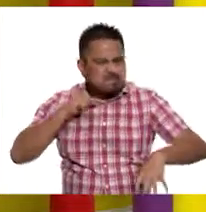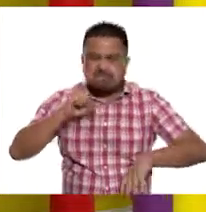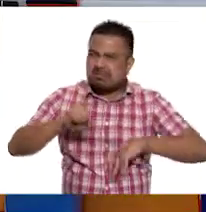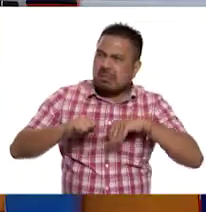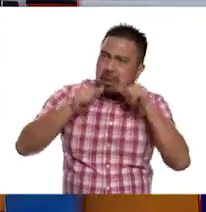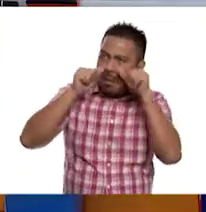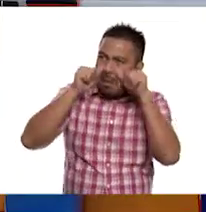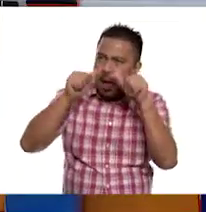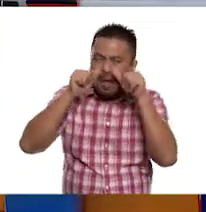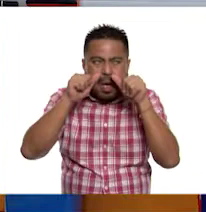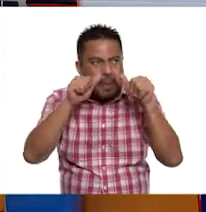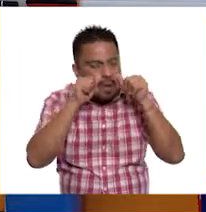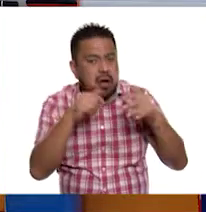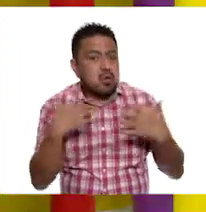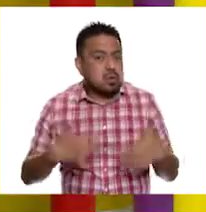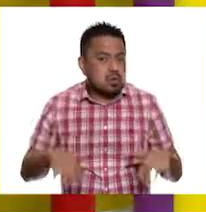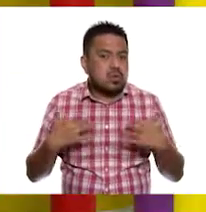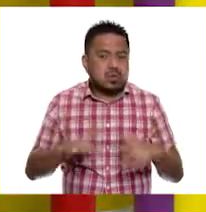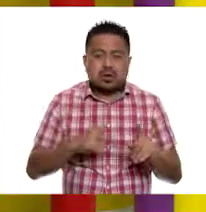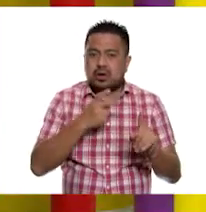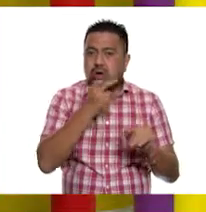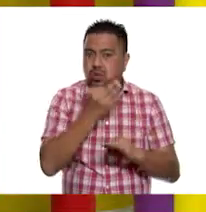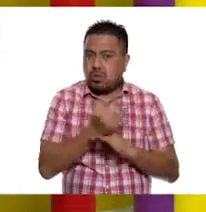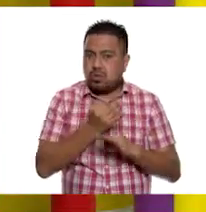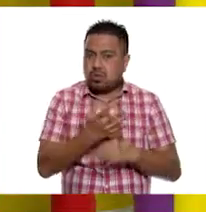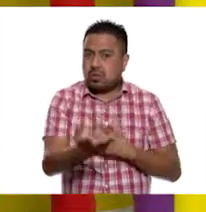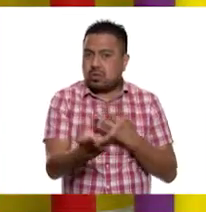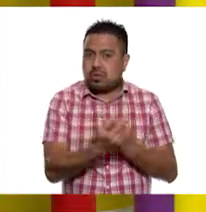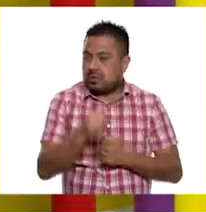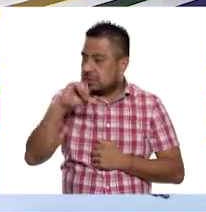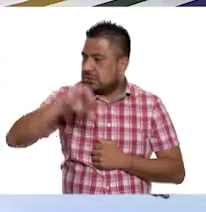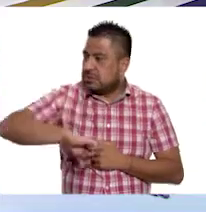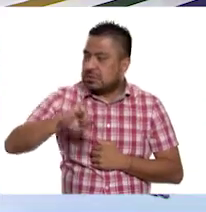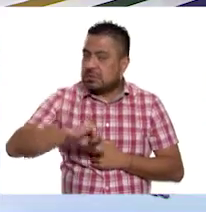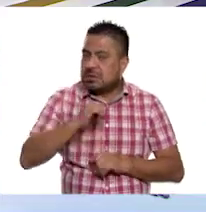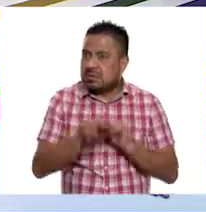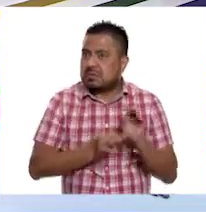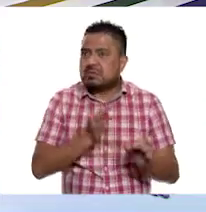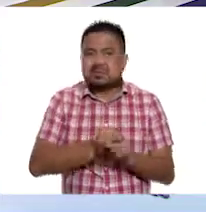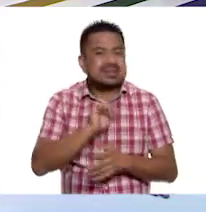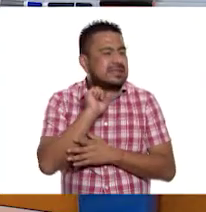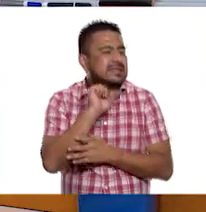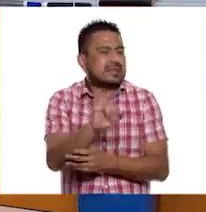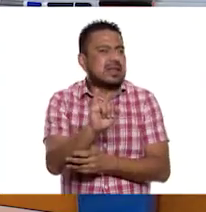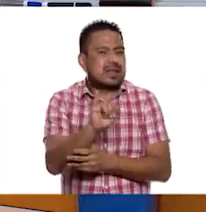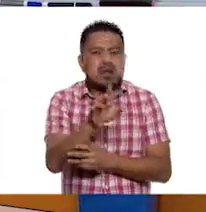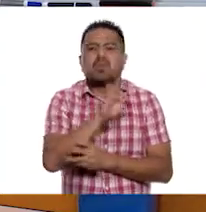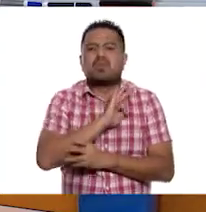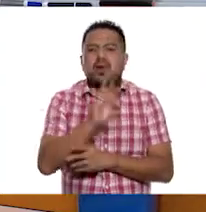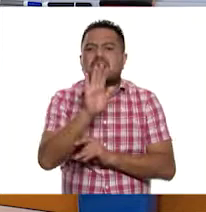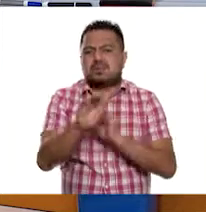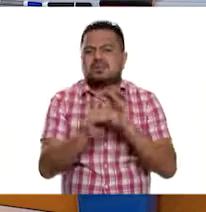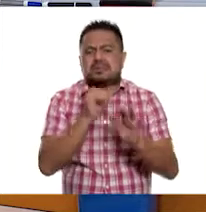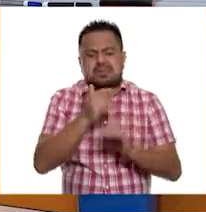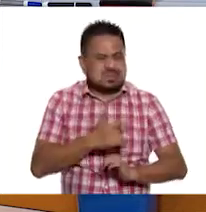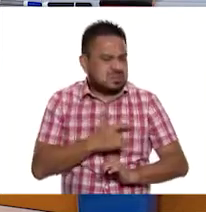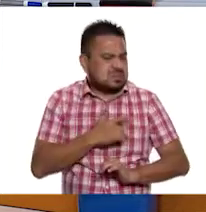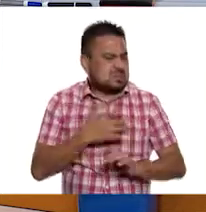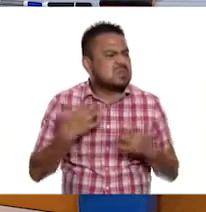y la tenacidad, aquí estamos, ¿verdad? Así es, y entonces pueden enviarnos su sentir,